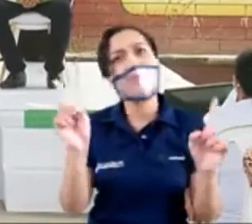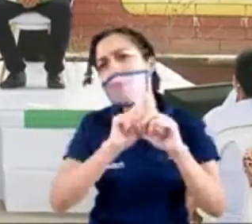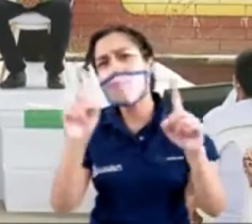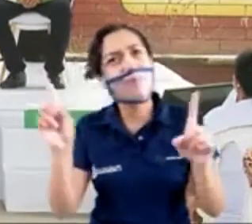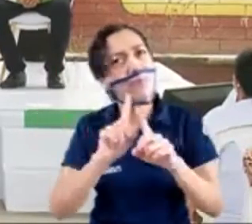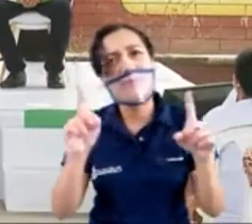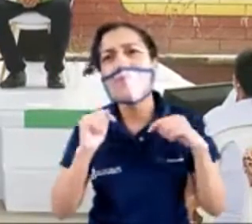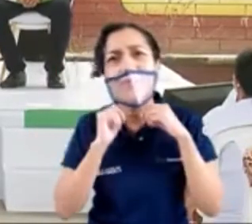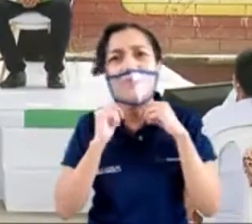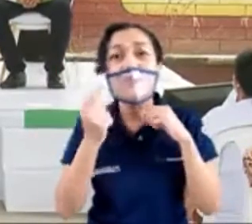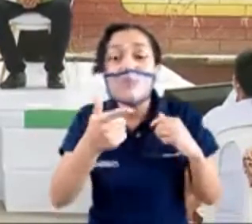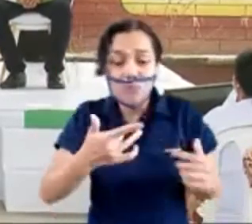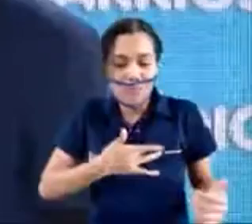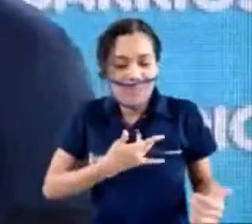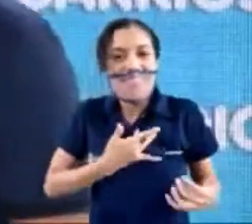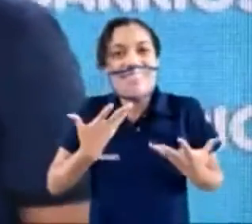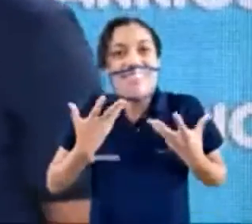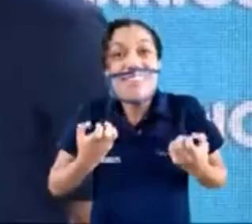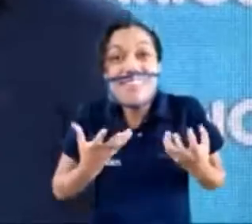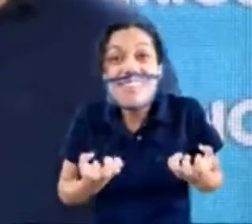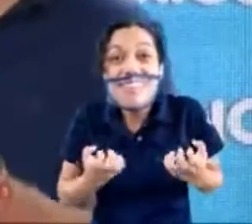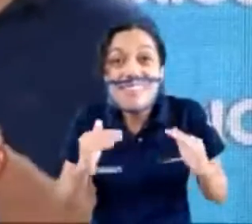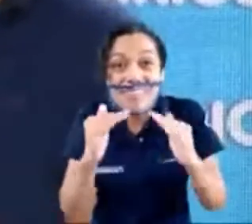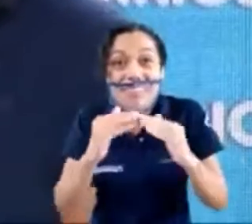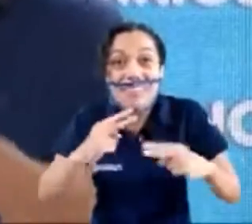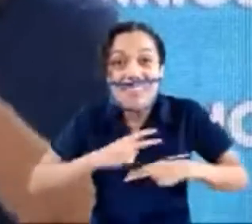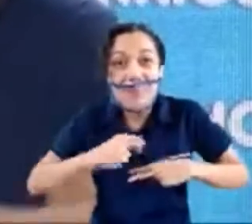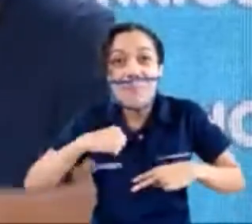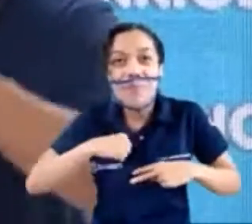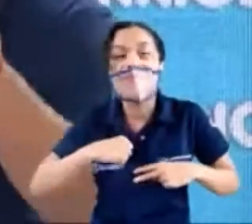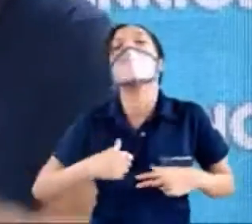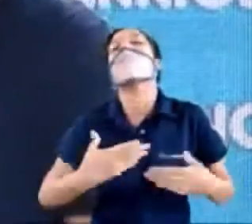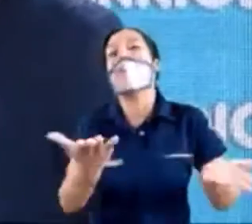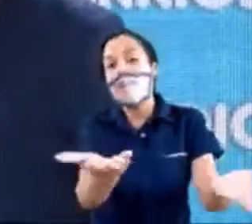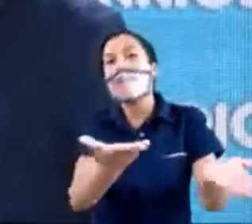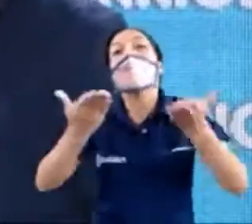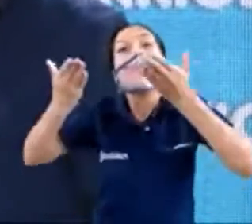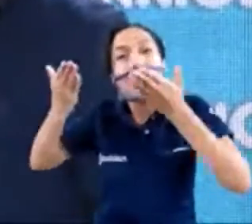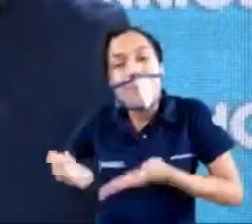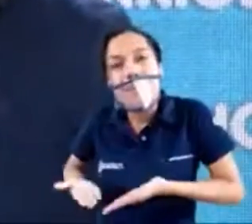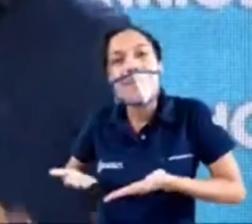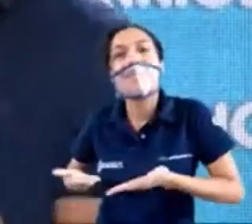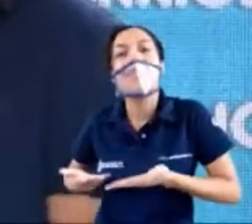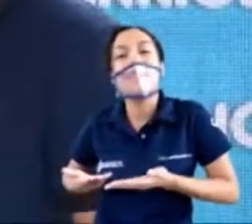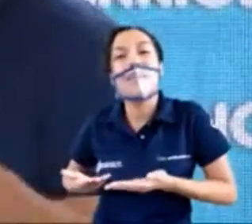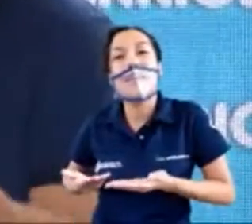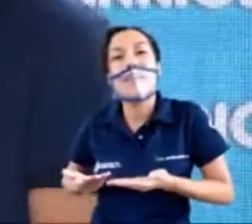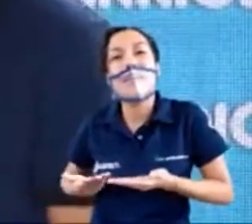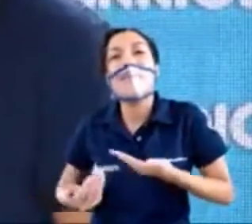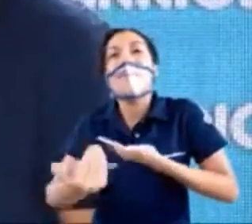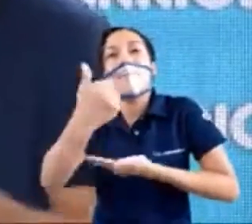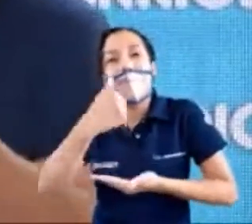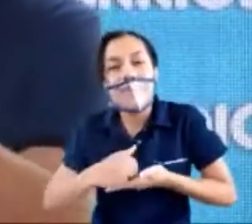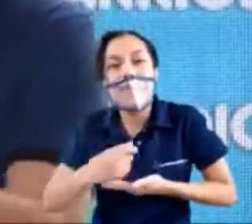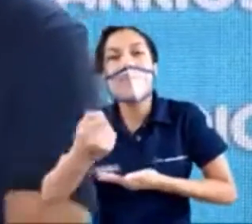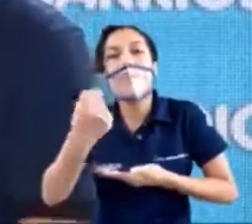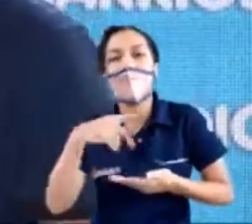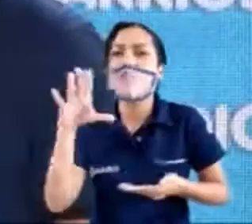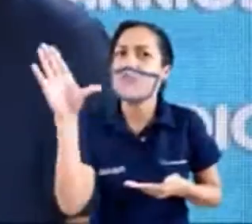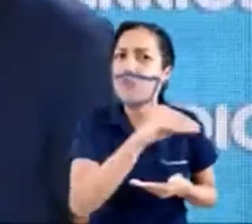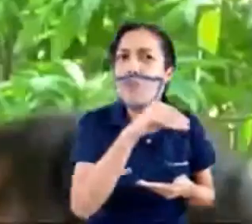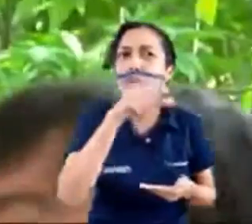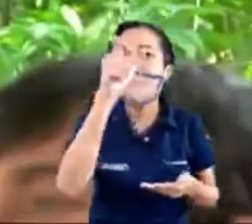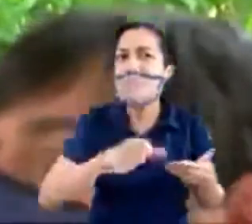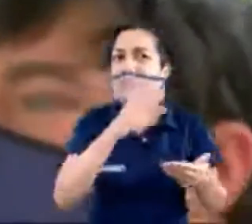que quererlo y demostrarlo. Porque toda familia barranquillera sabe rebuscarse y gana